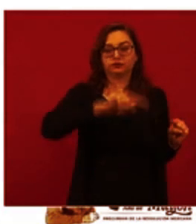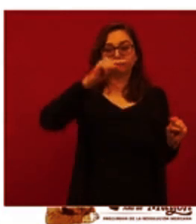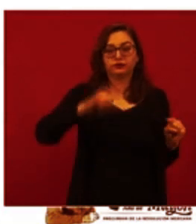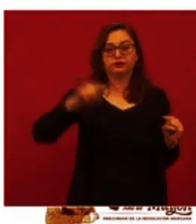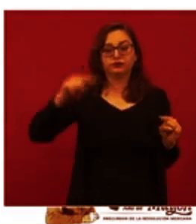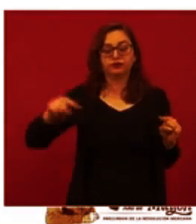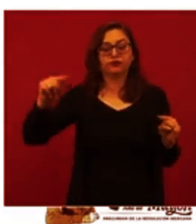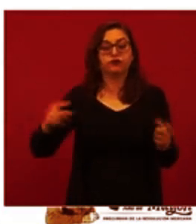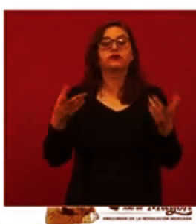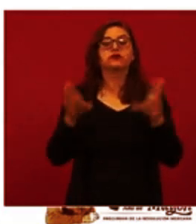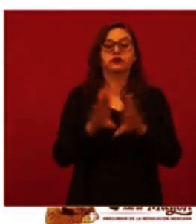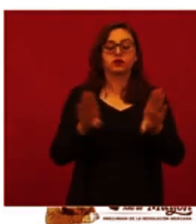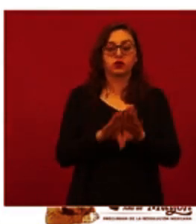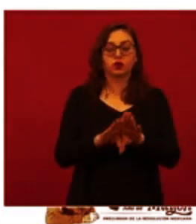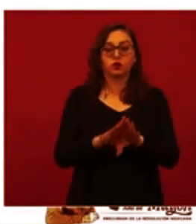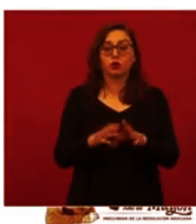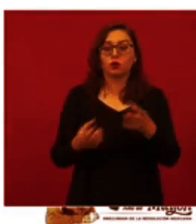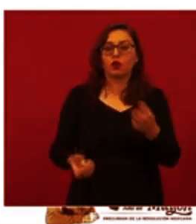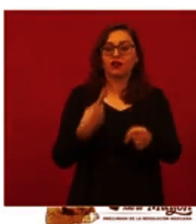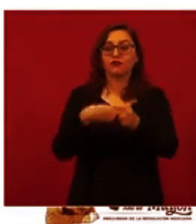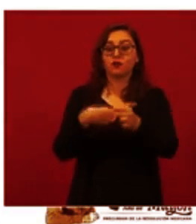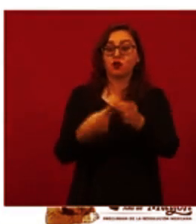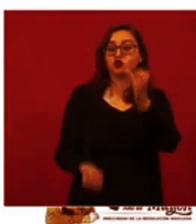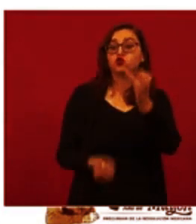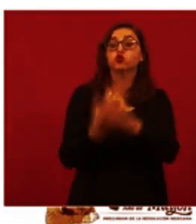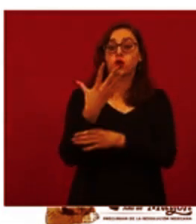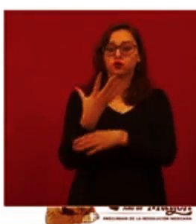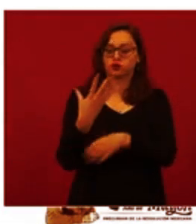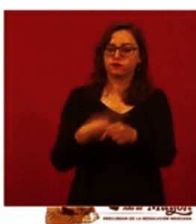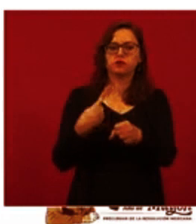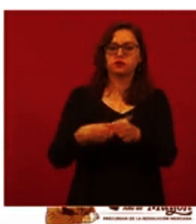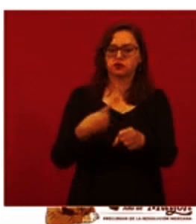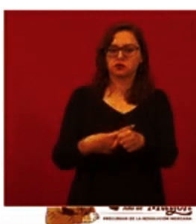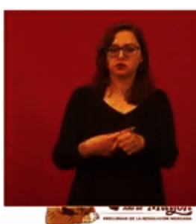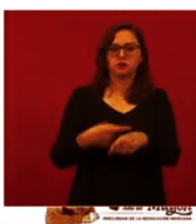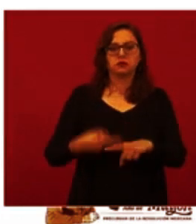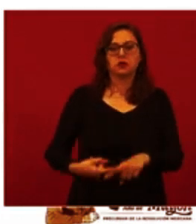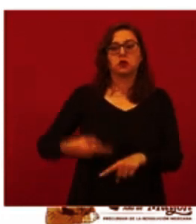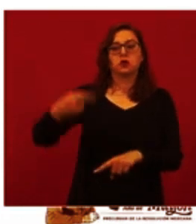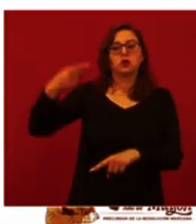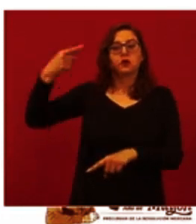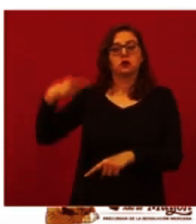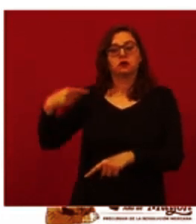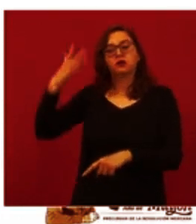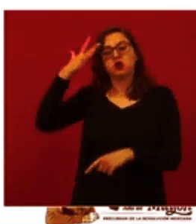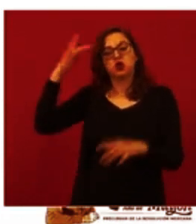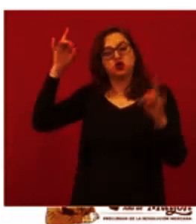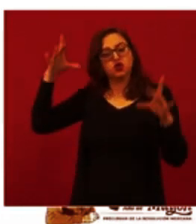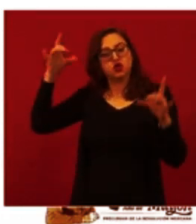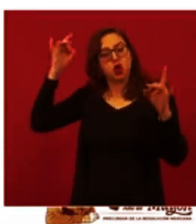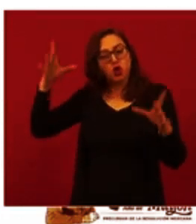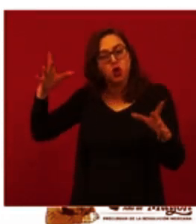de la ocurrencia de nuevos casos. Casos en general, desde la persona que sólo tenía dolor de cabeza,